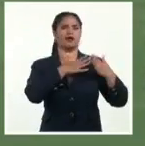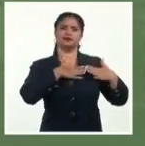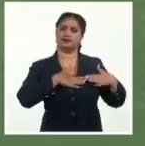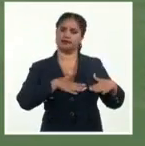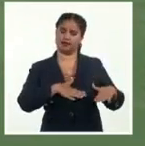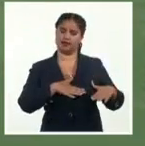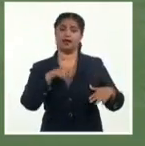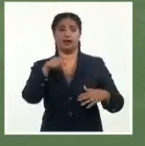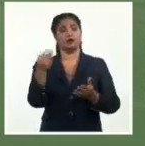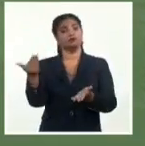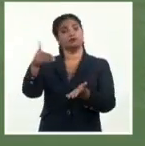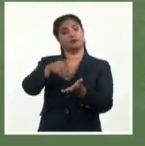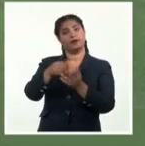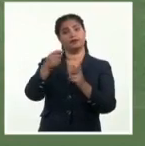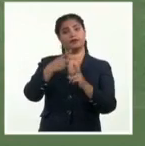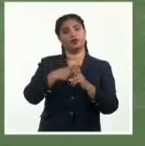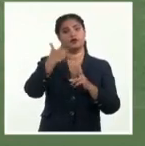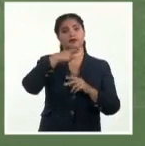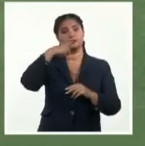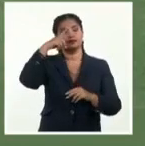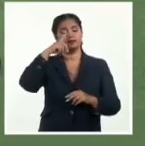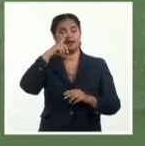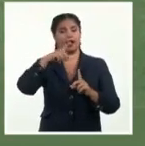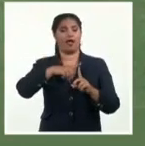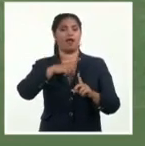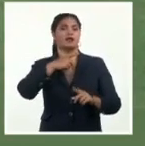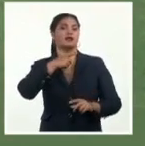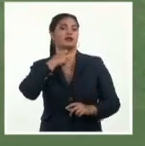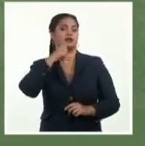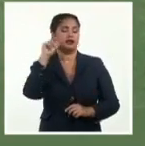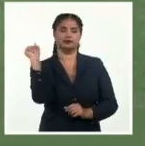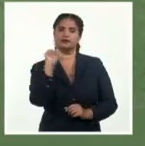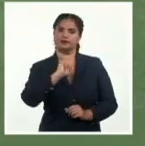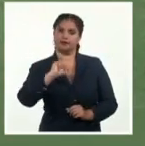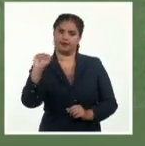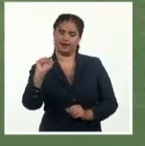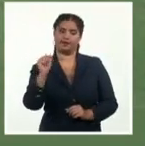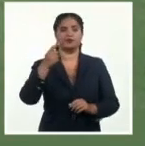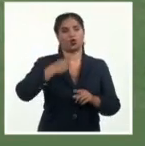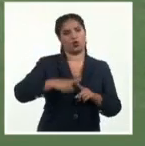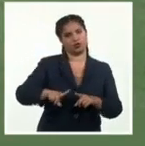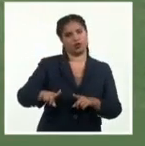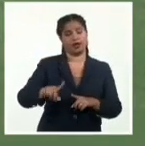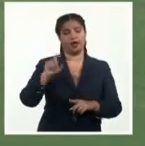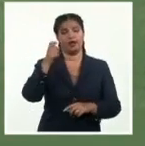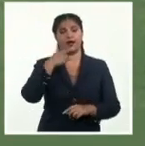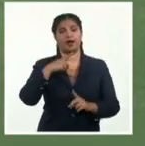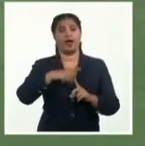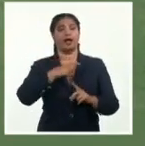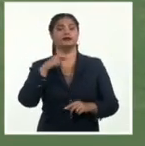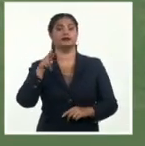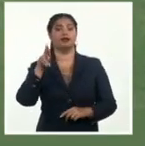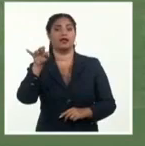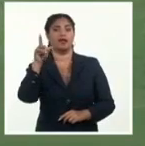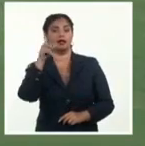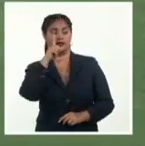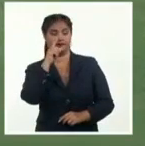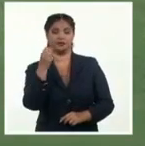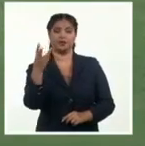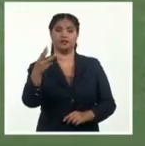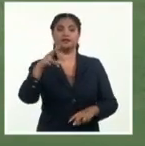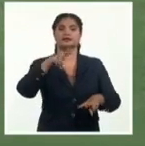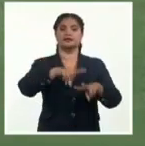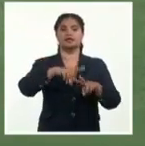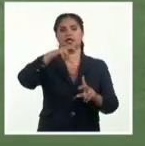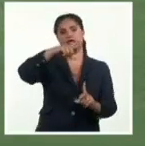y logró esta excelente actuación. Ofensivamente, la figura del partido fue Katerin Fals, con 3 hits en 4 turnos, uno de ellos un